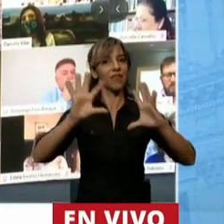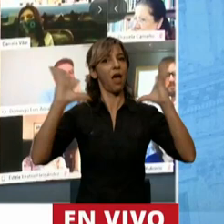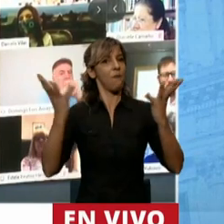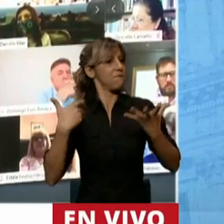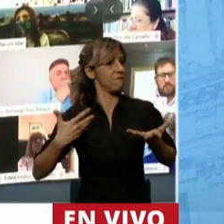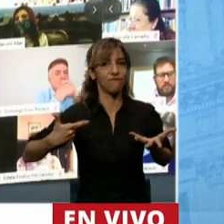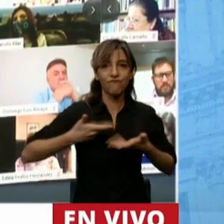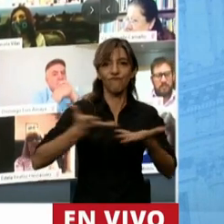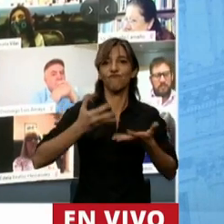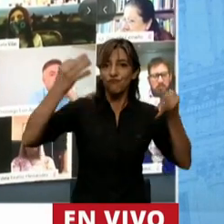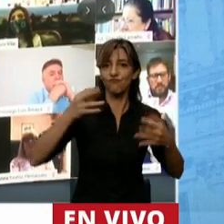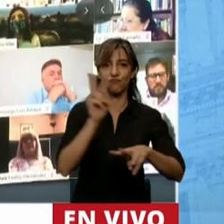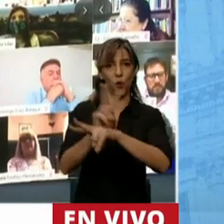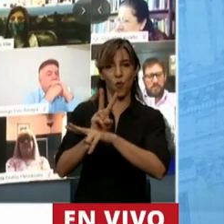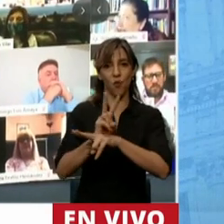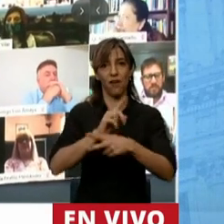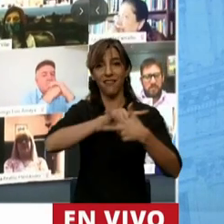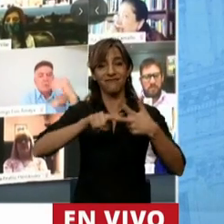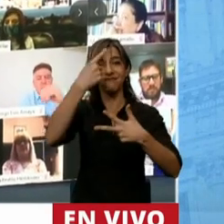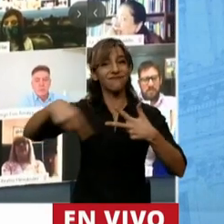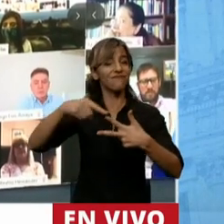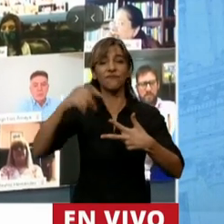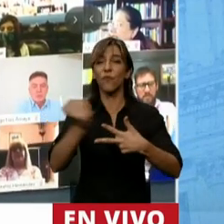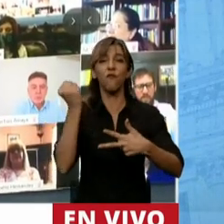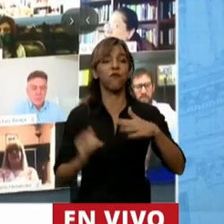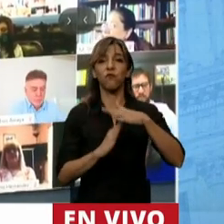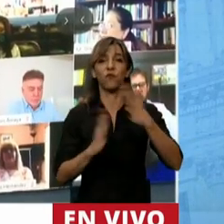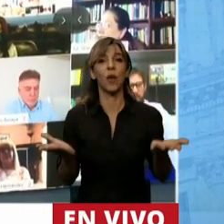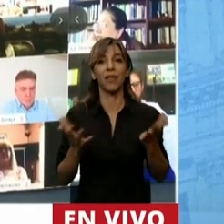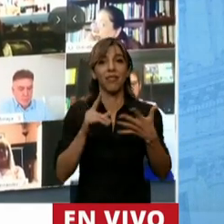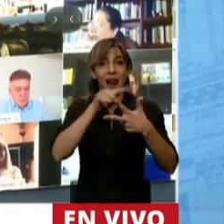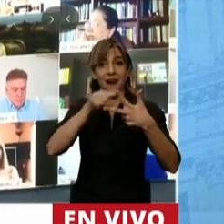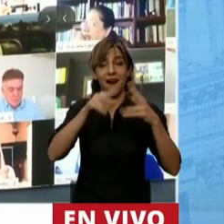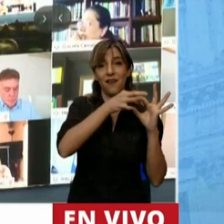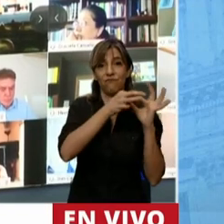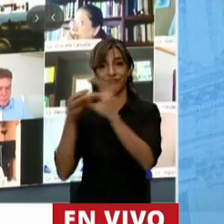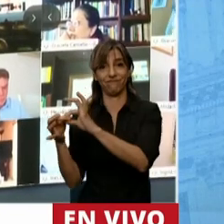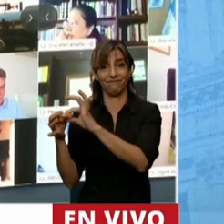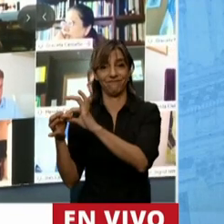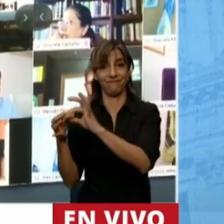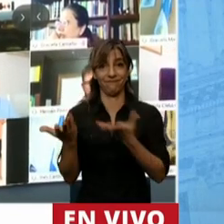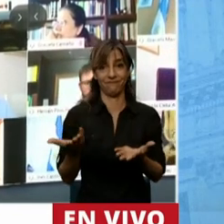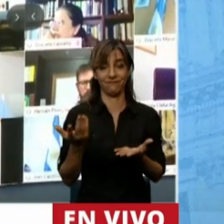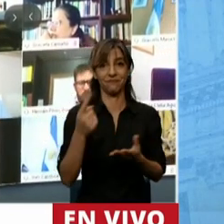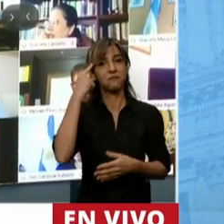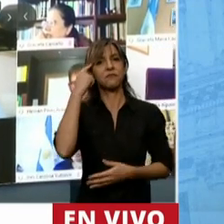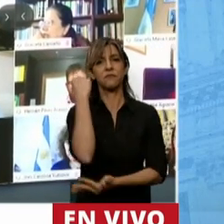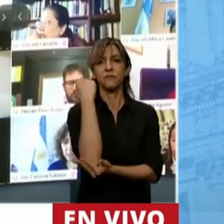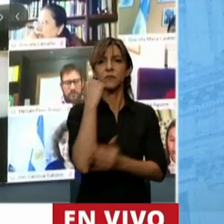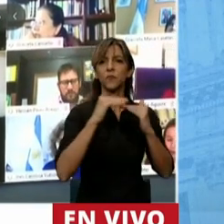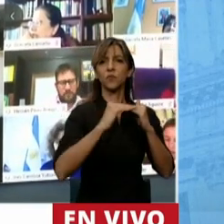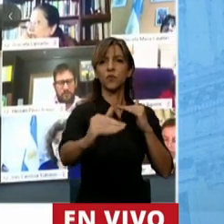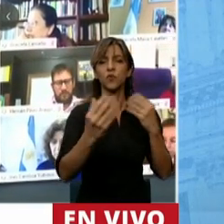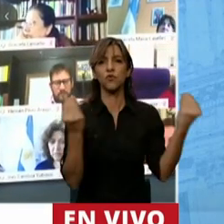estos tres pilares tienen que tener fundamentalmente interrelación la sostenibilidad económica tiene que